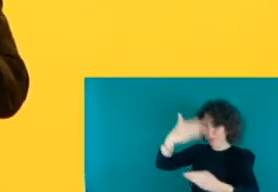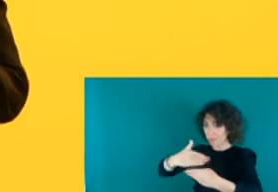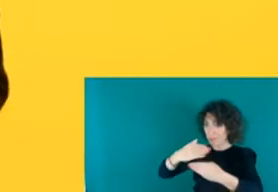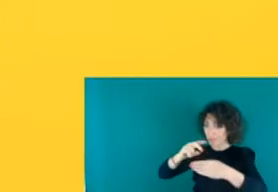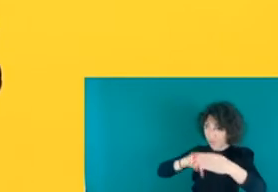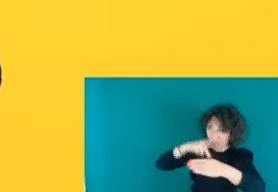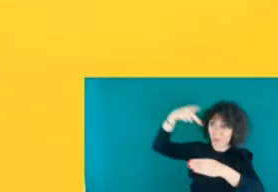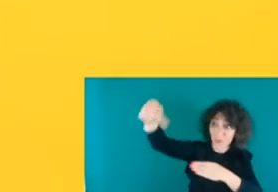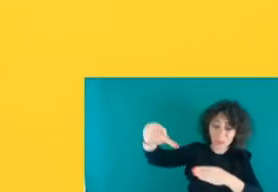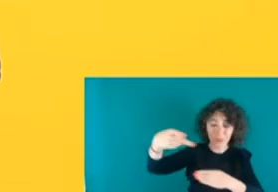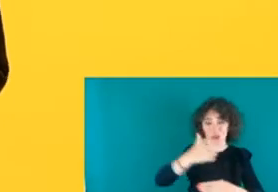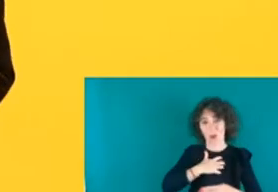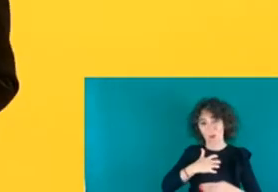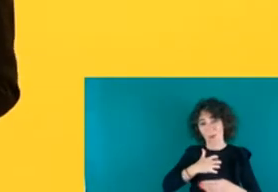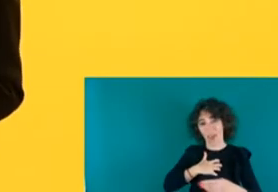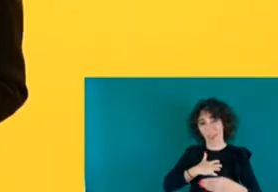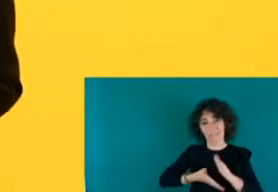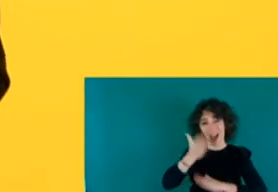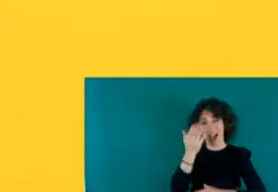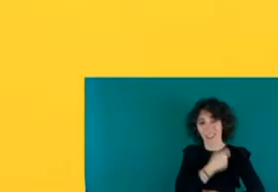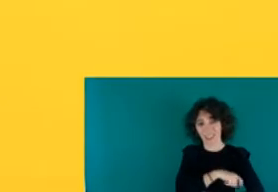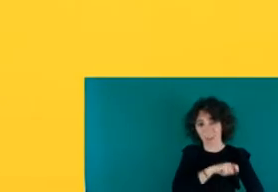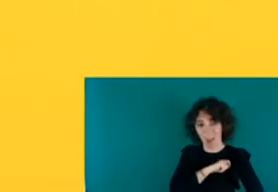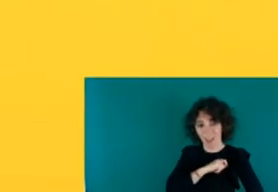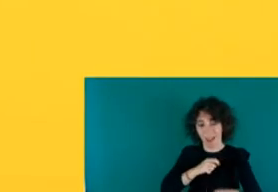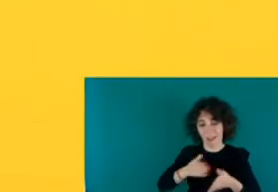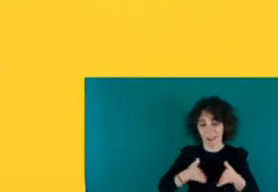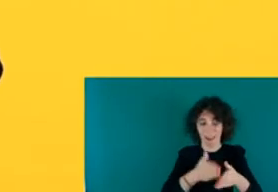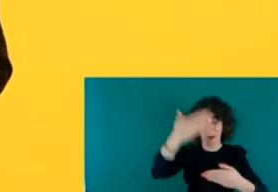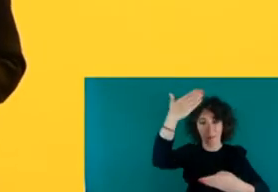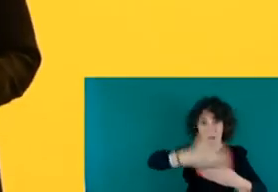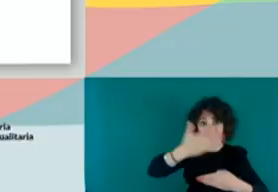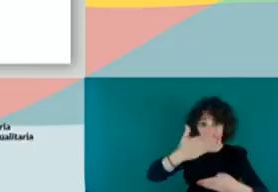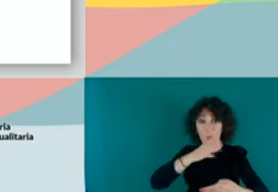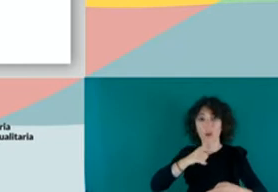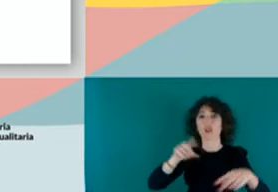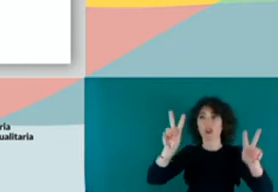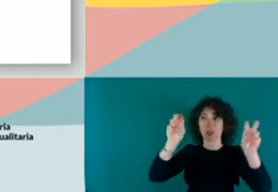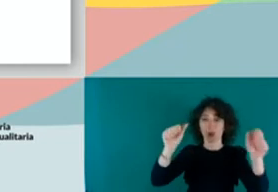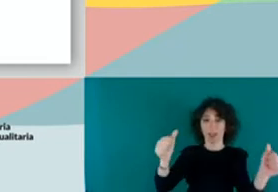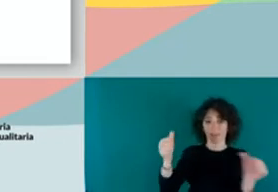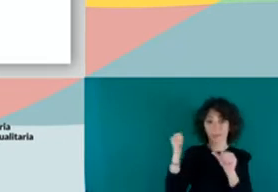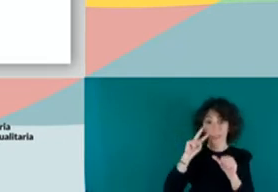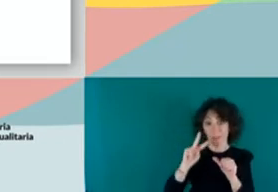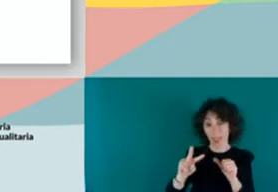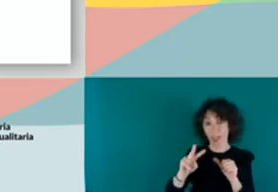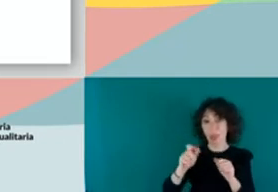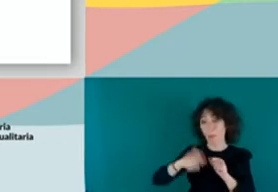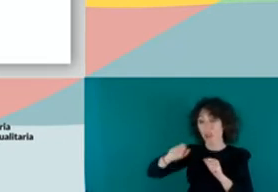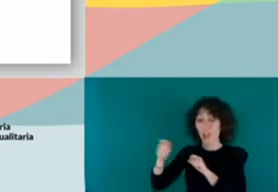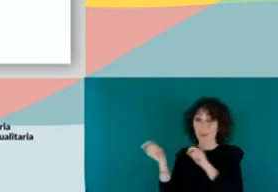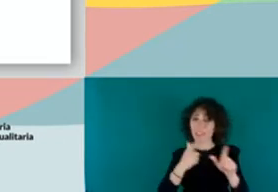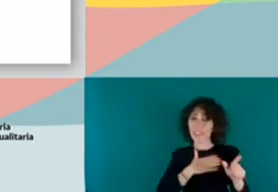Canarias para España. Y esto es un tema que, por eso pongo el titular este. Los migrantes quieren irse de Canarias, pero